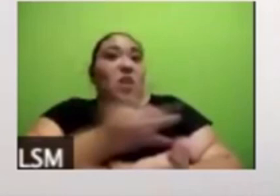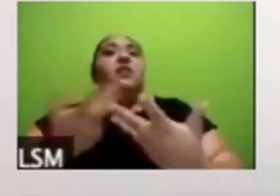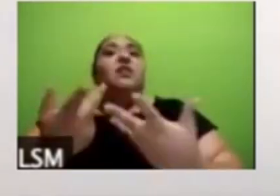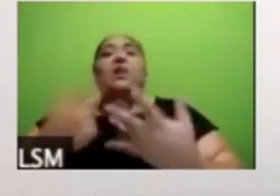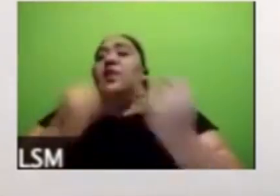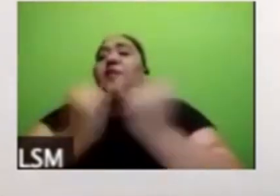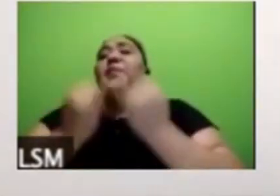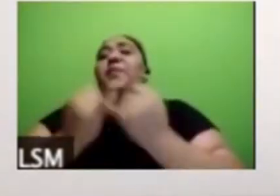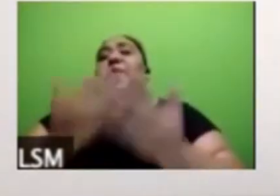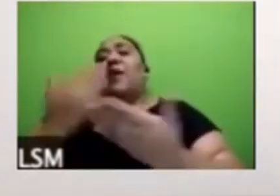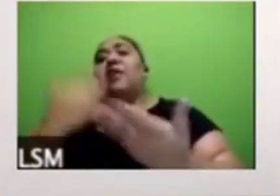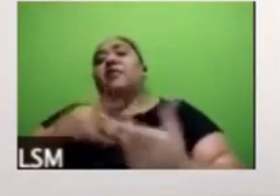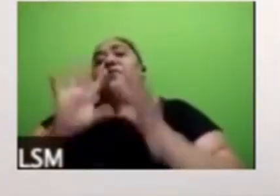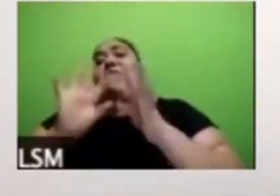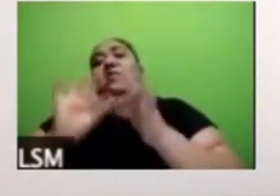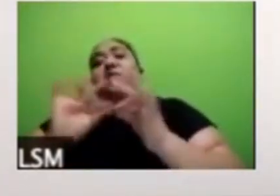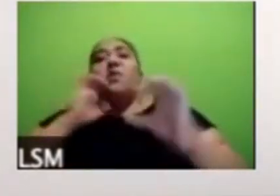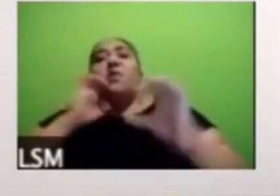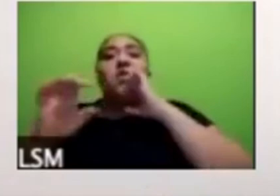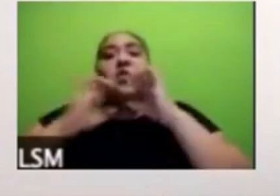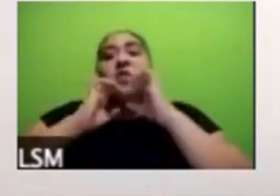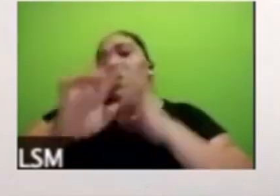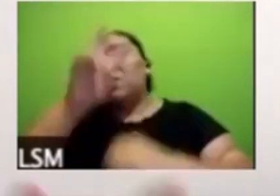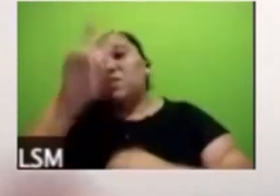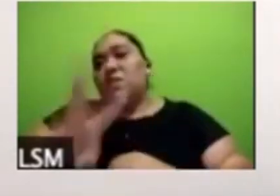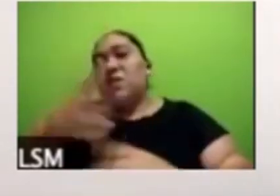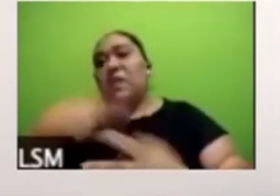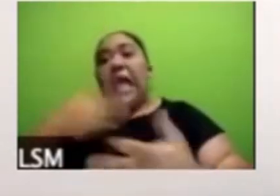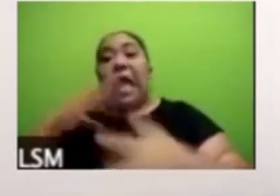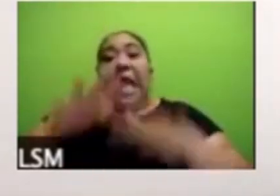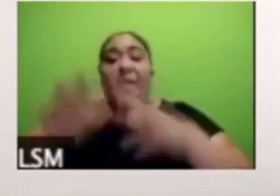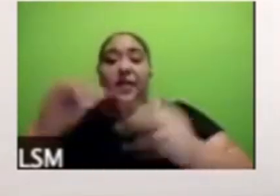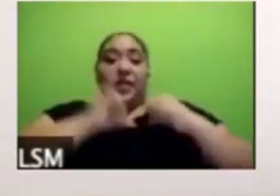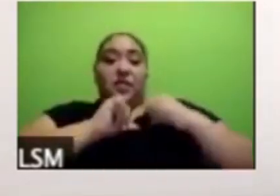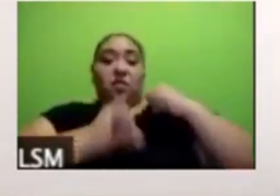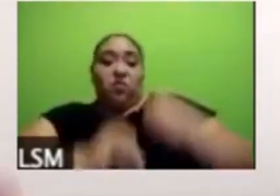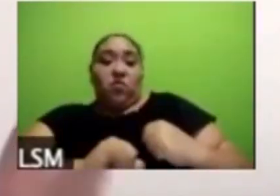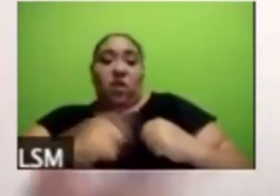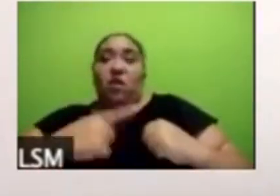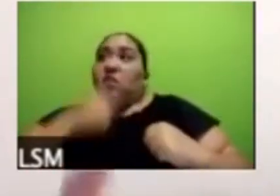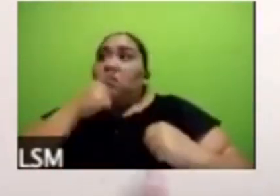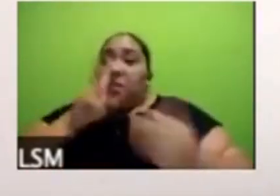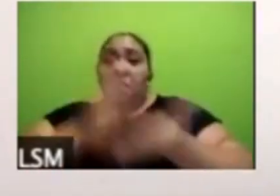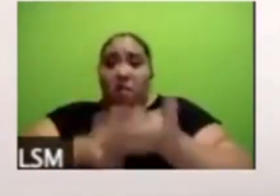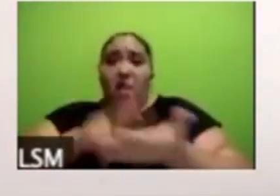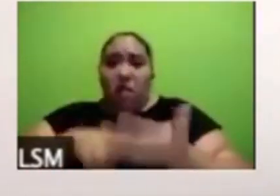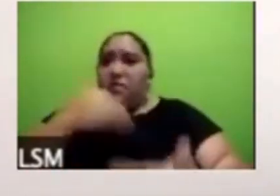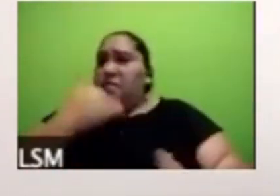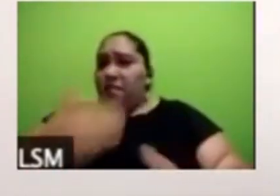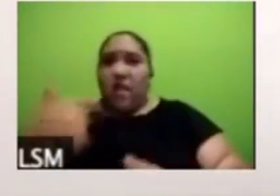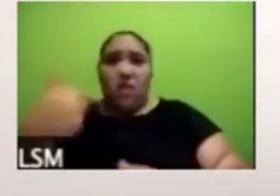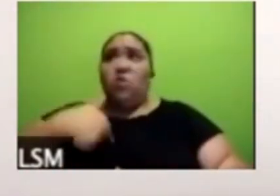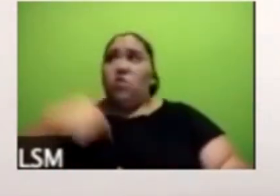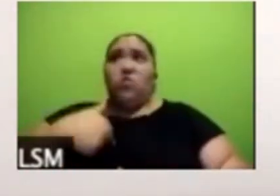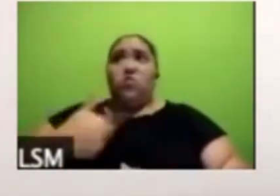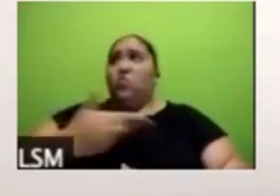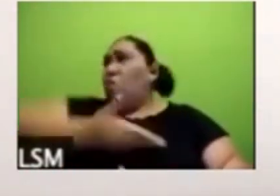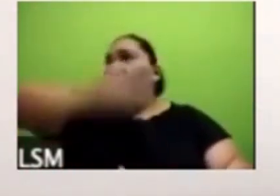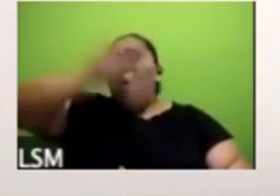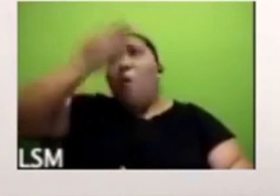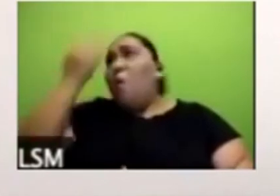muchas autoridades es muy válido que nos digan realmente no sabemos porque todos toda la humanidad ahorita está aprendiendo de este virus